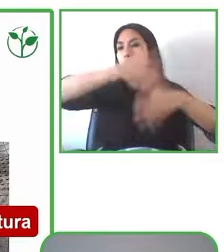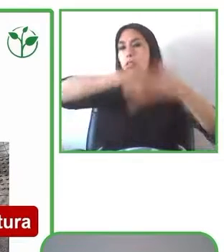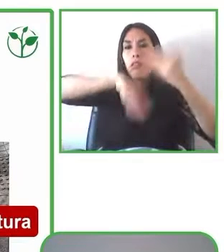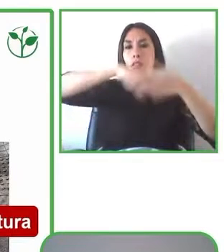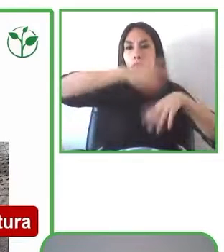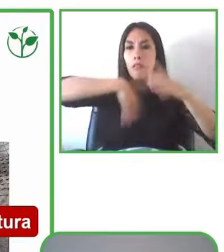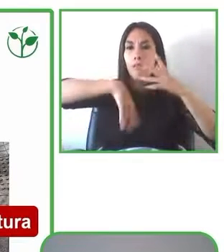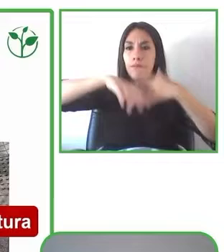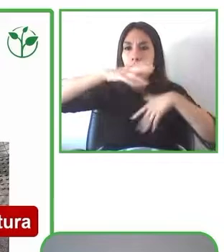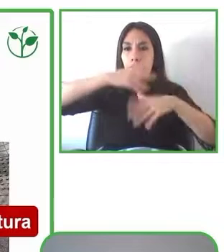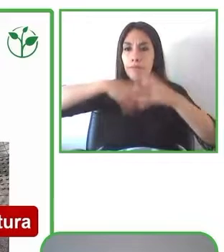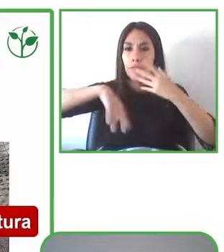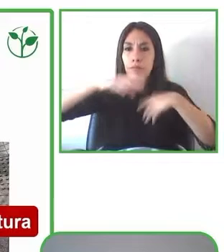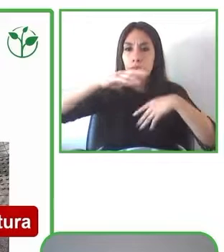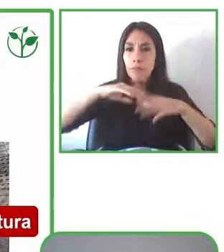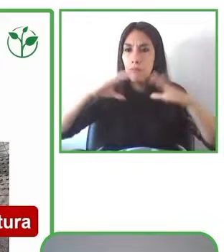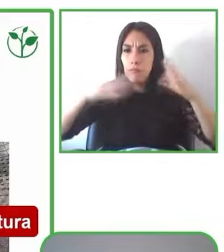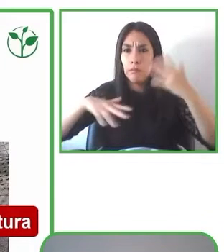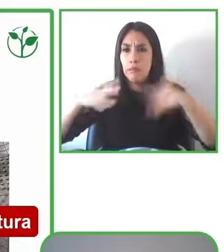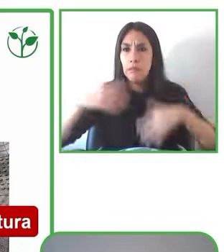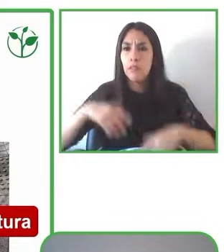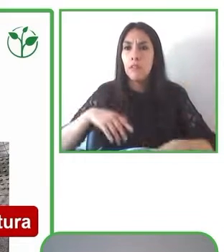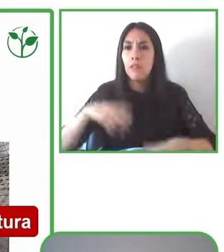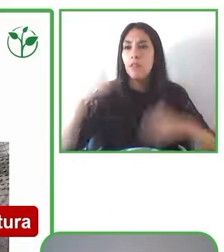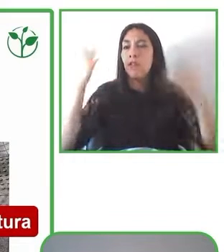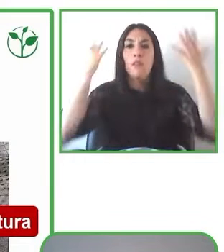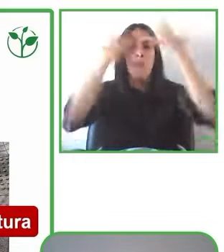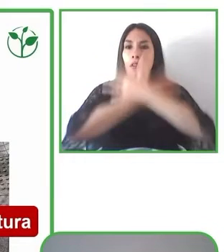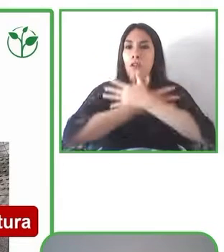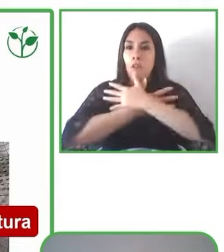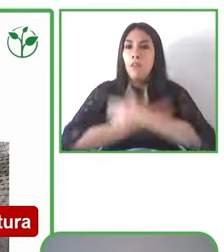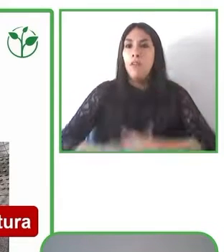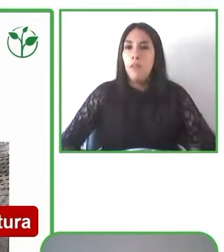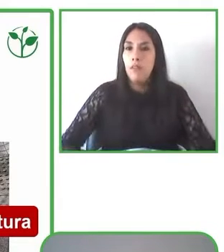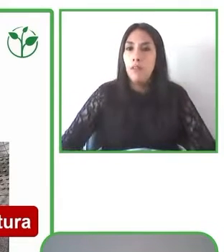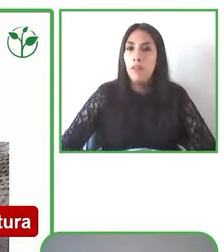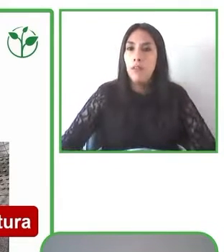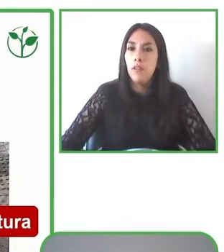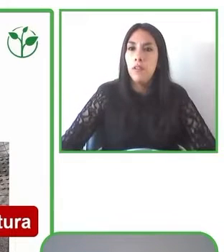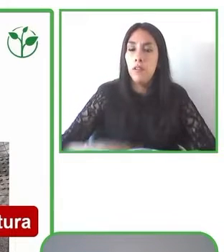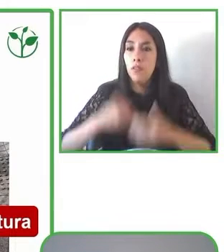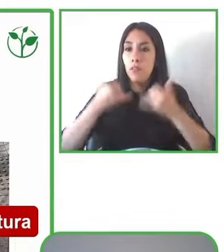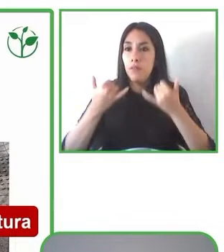que busca orientar, la mente lo percibe como una desorientación.